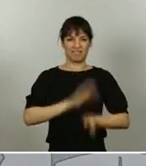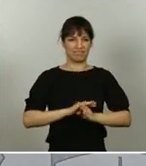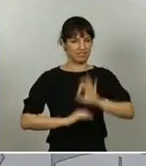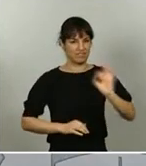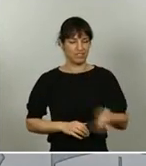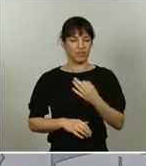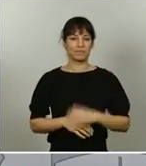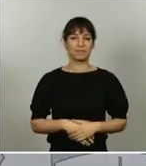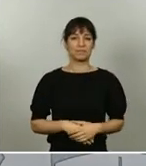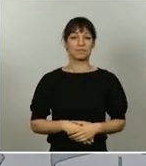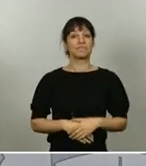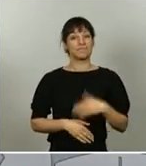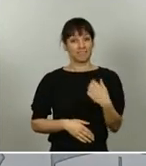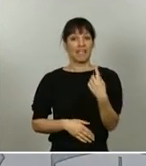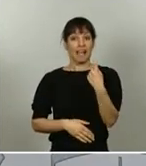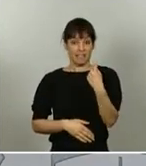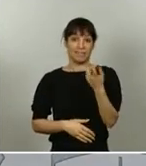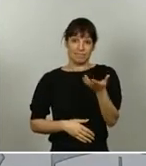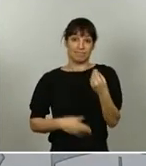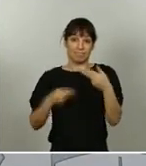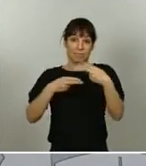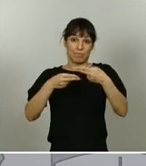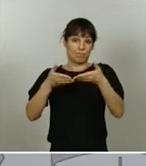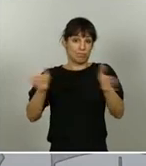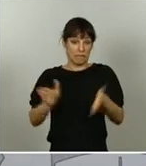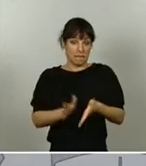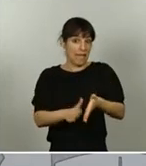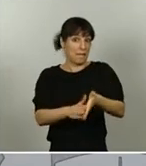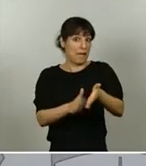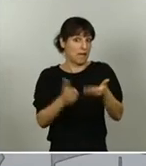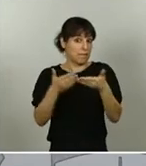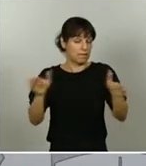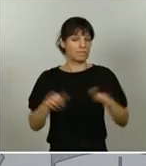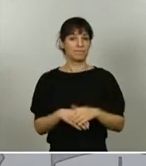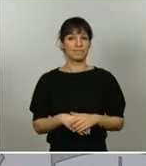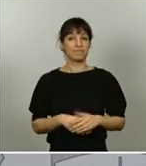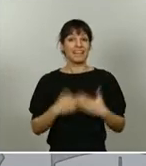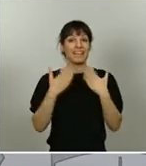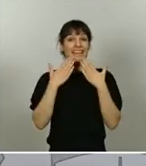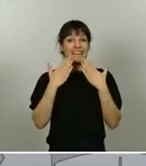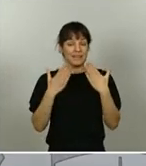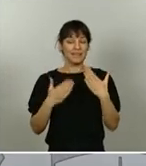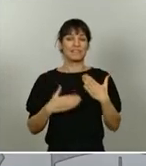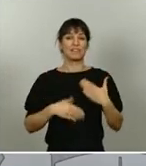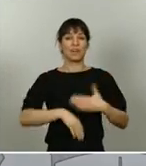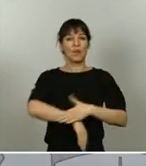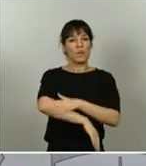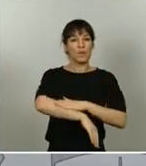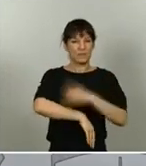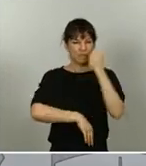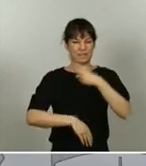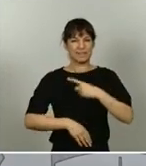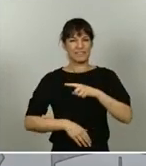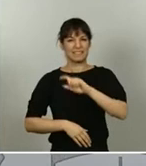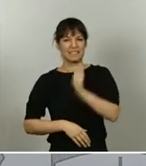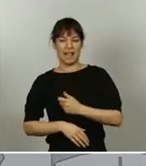con la reapertura de nuestras fronteras, que es inminente. Y gracias a la iniciativa conjunta de los gobiernos, como saben, de España y de Italia, la Comisión